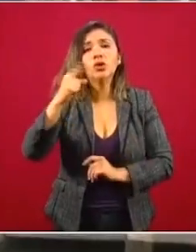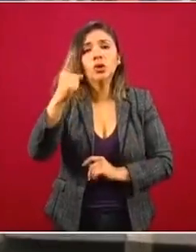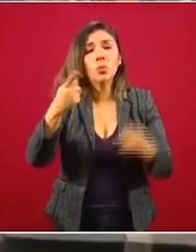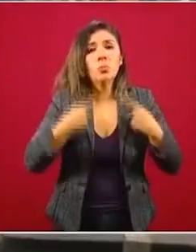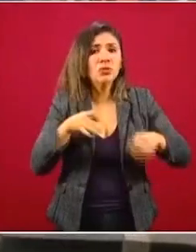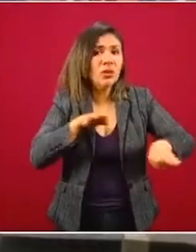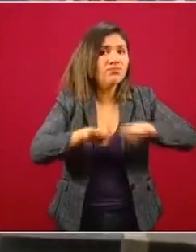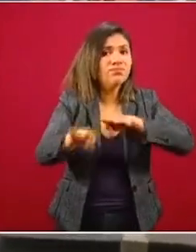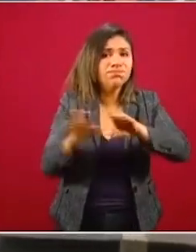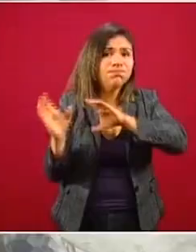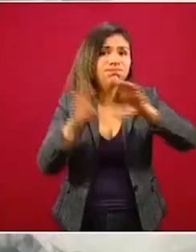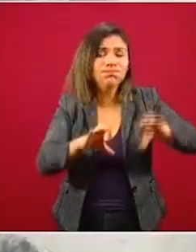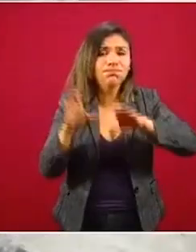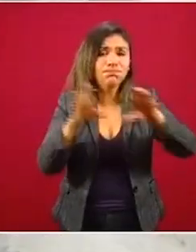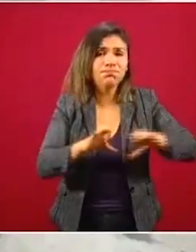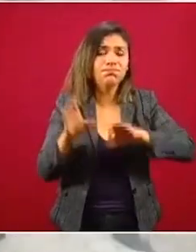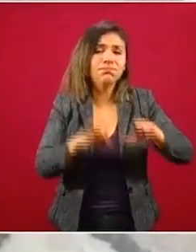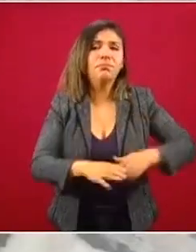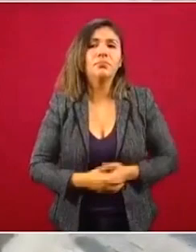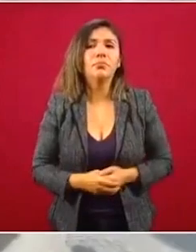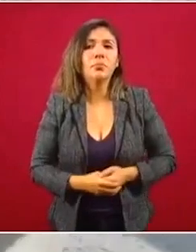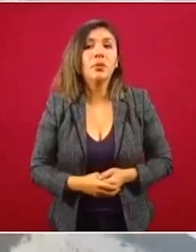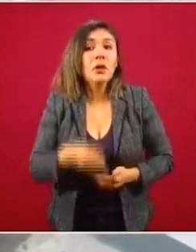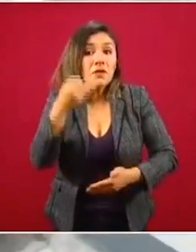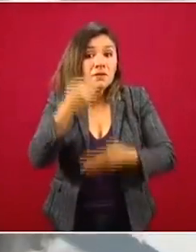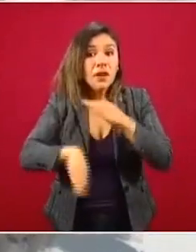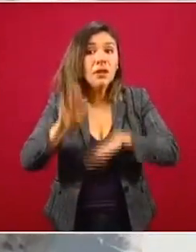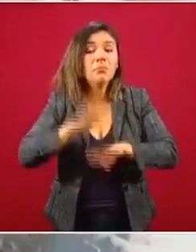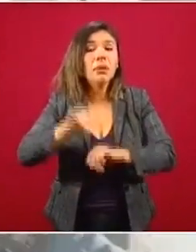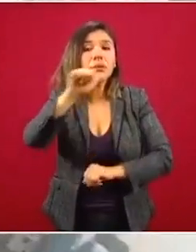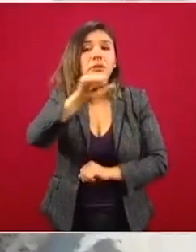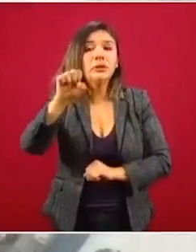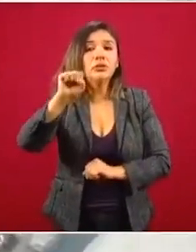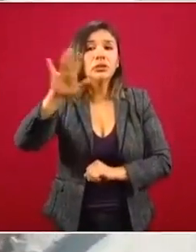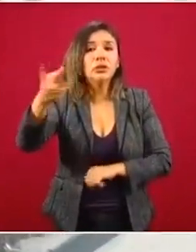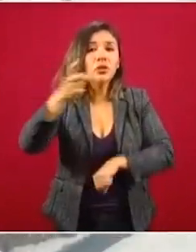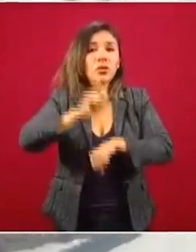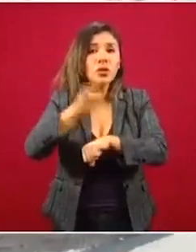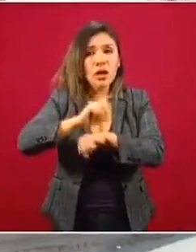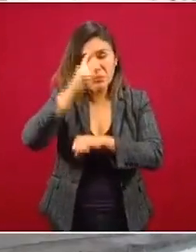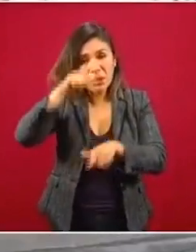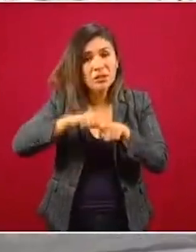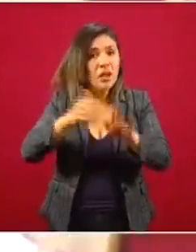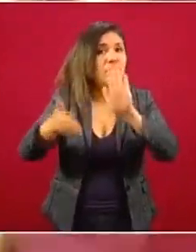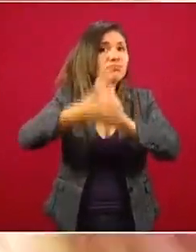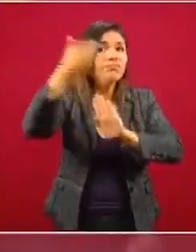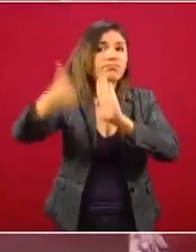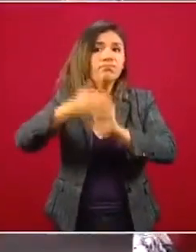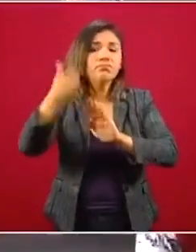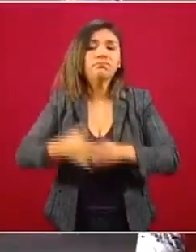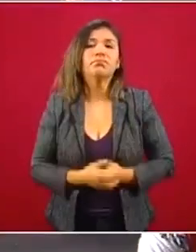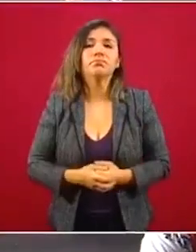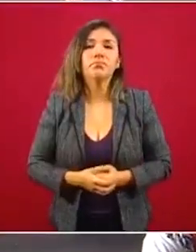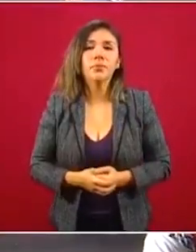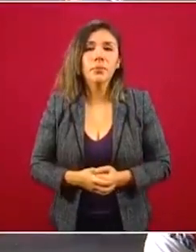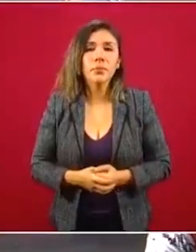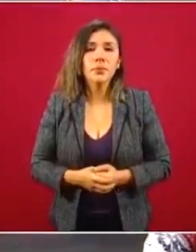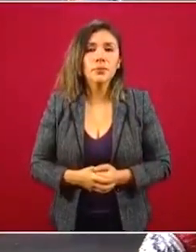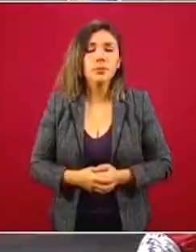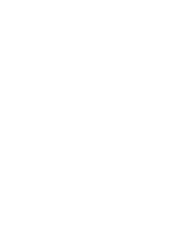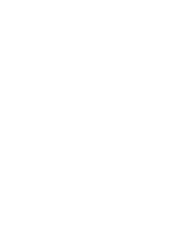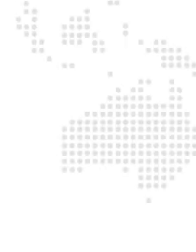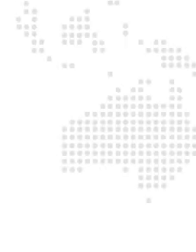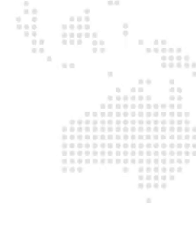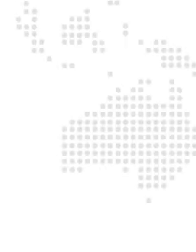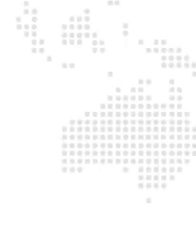empleos civiles. Faltan 665 días de construcción. Gobierno de México